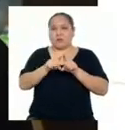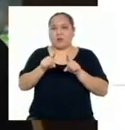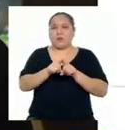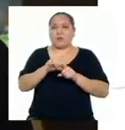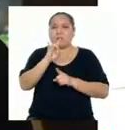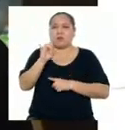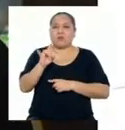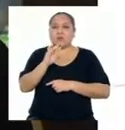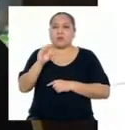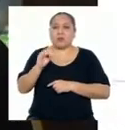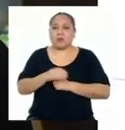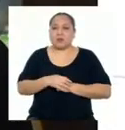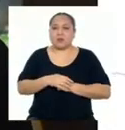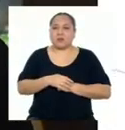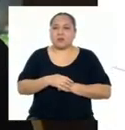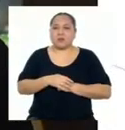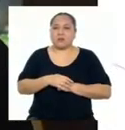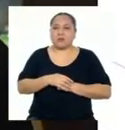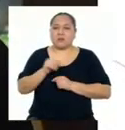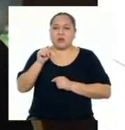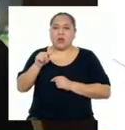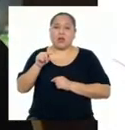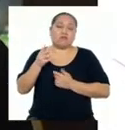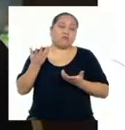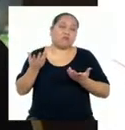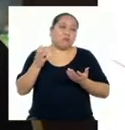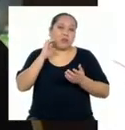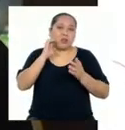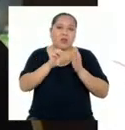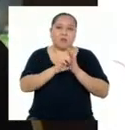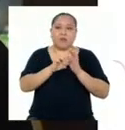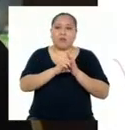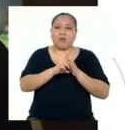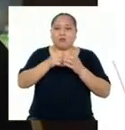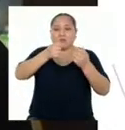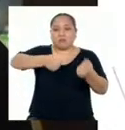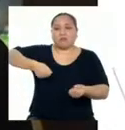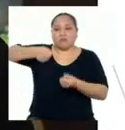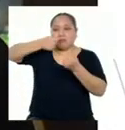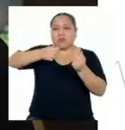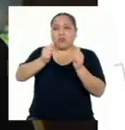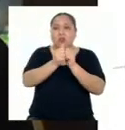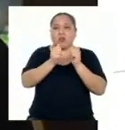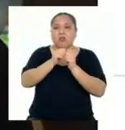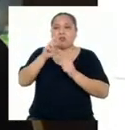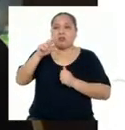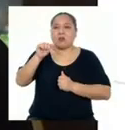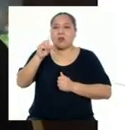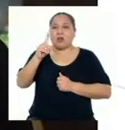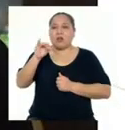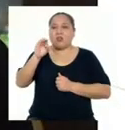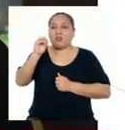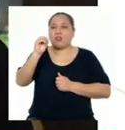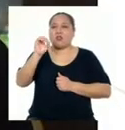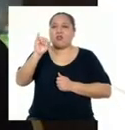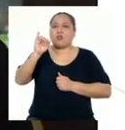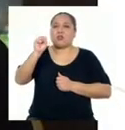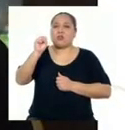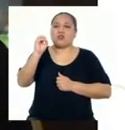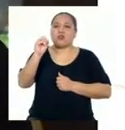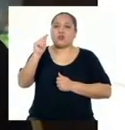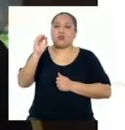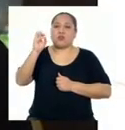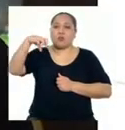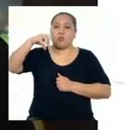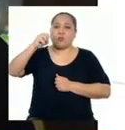agricultura como medicina nuclear, por así decirlo, que son los radisótopos Y también se utiliza en